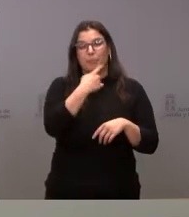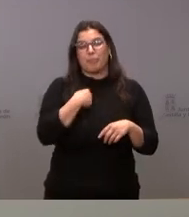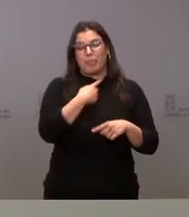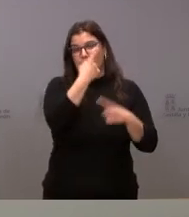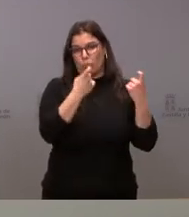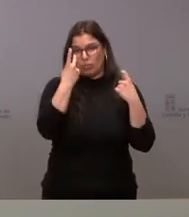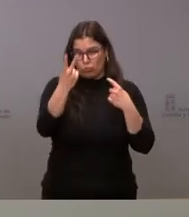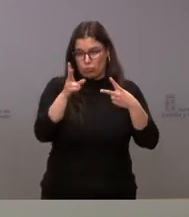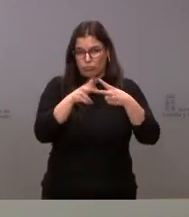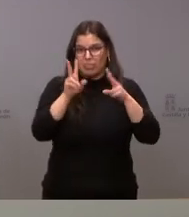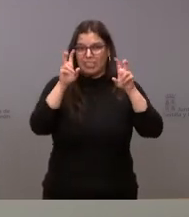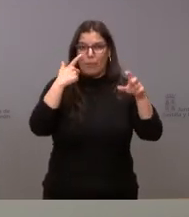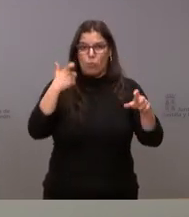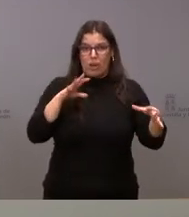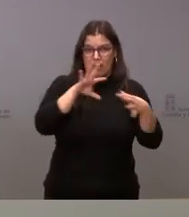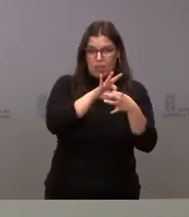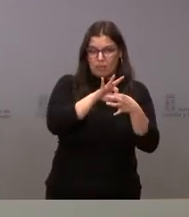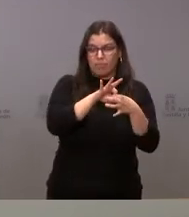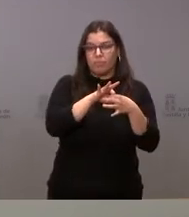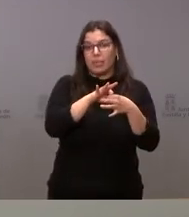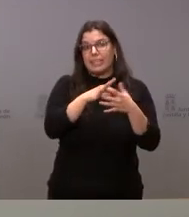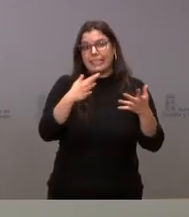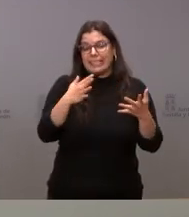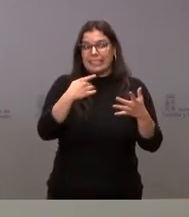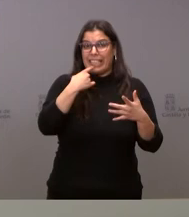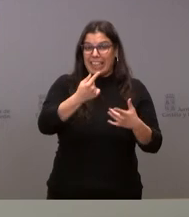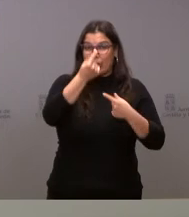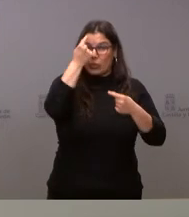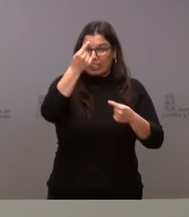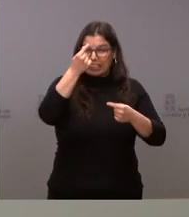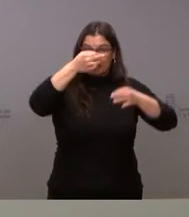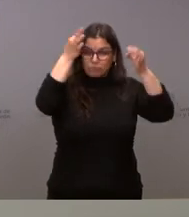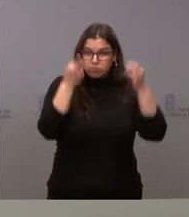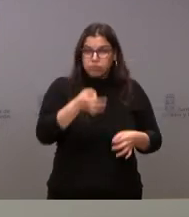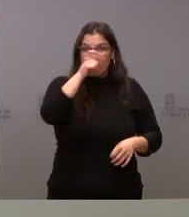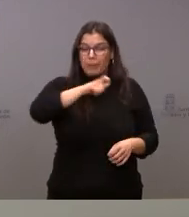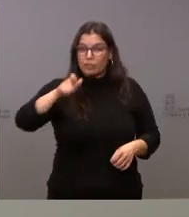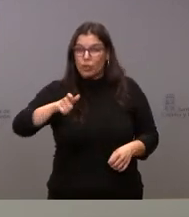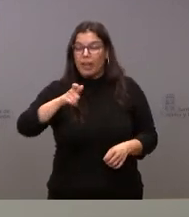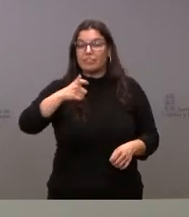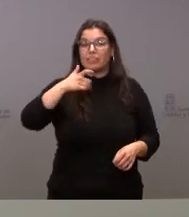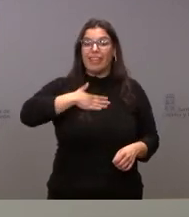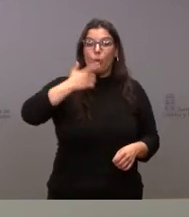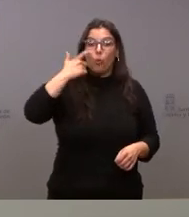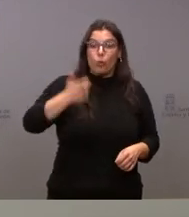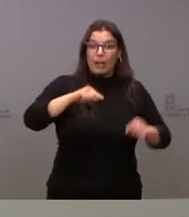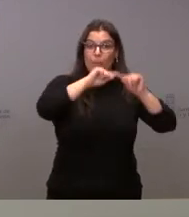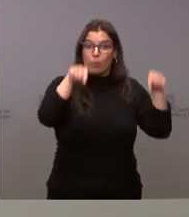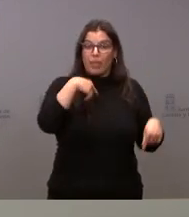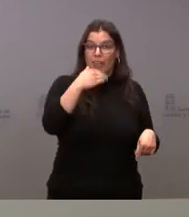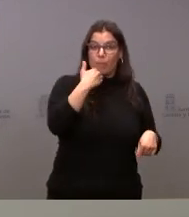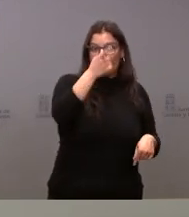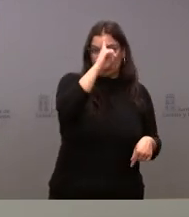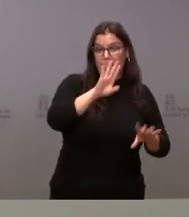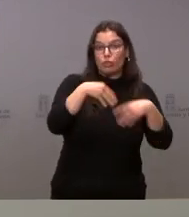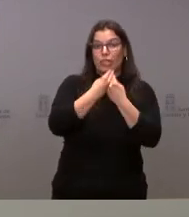cuestiones la que tiene que ver con Ucrania no les sé en este momento el número de personas ucranianas que hay en Zamora en Castile son 1.400 pero